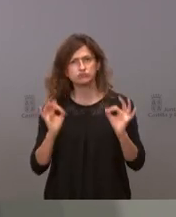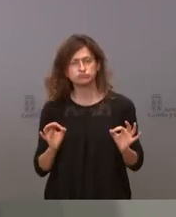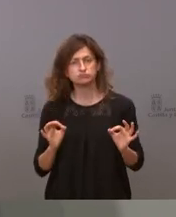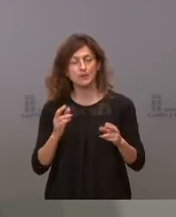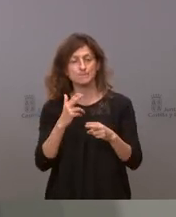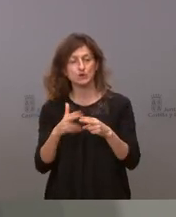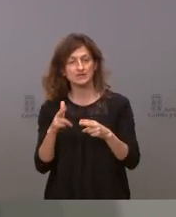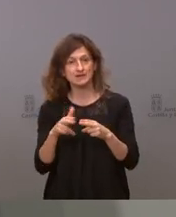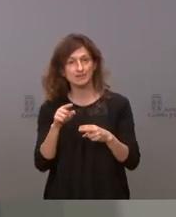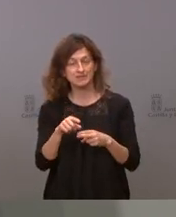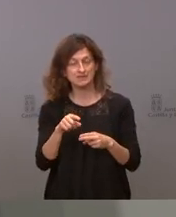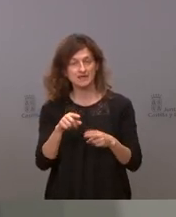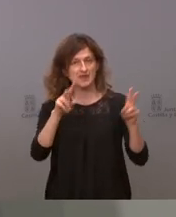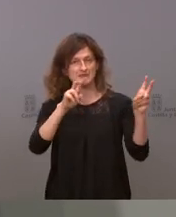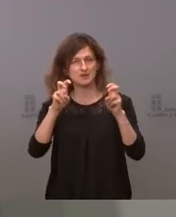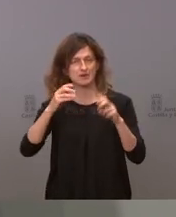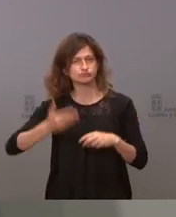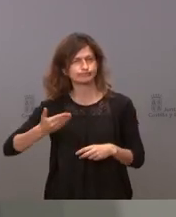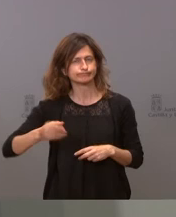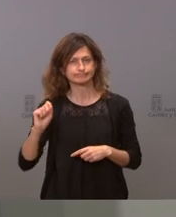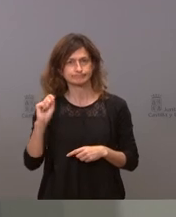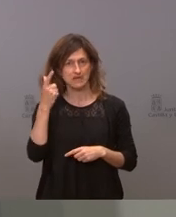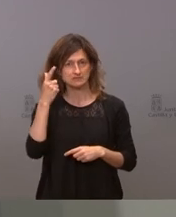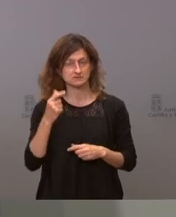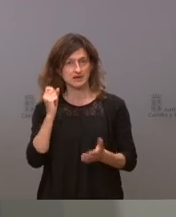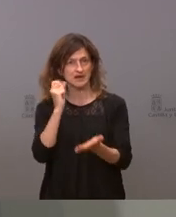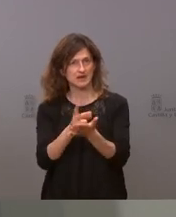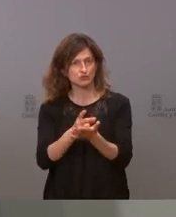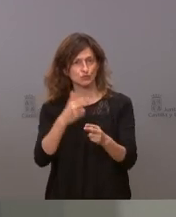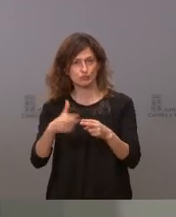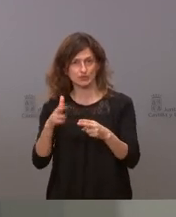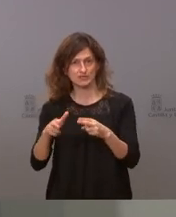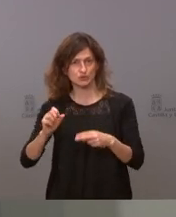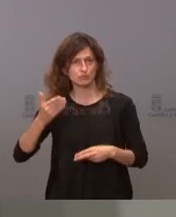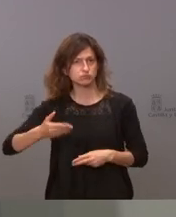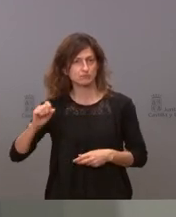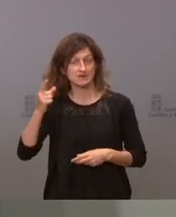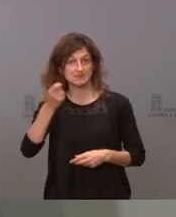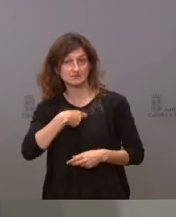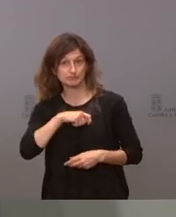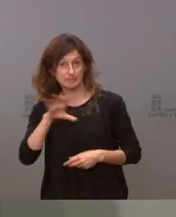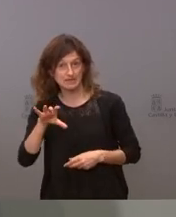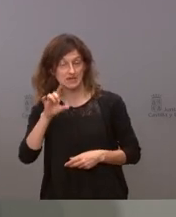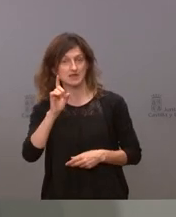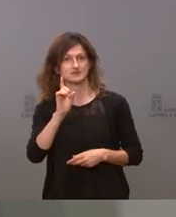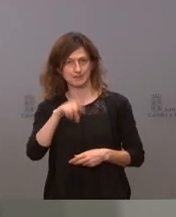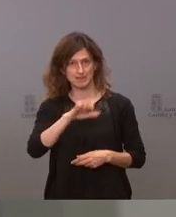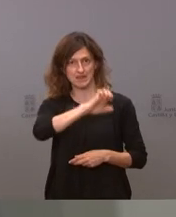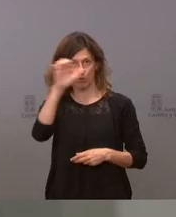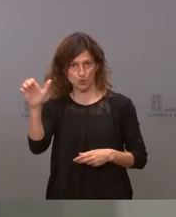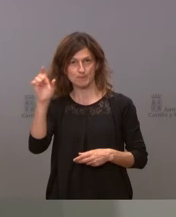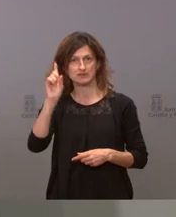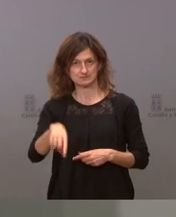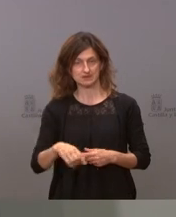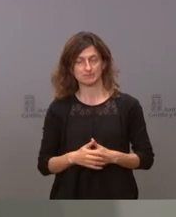políticamente uno de los asuntos más importantes y es el reto político más importante no solo de España sino del conjunto de Europa si